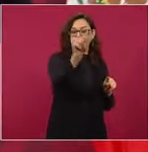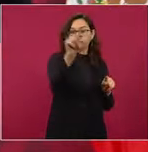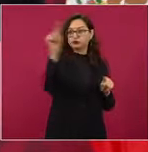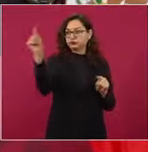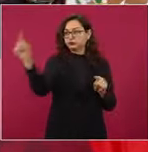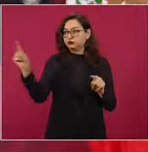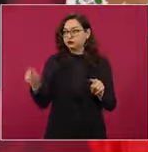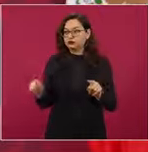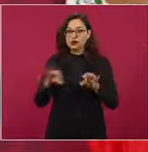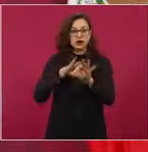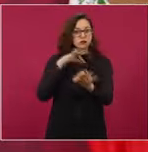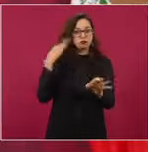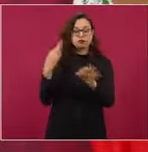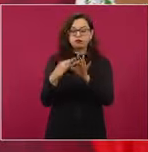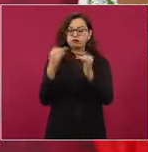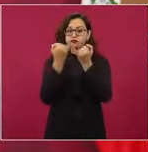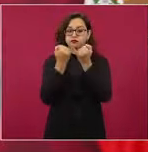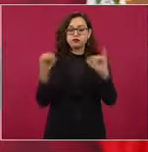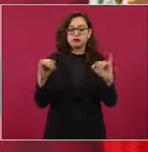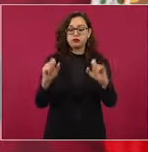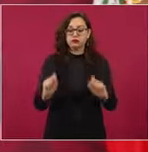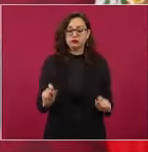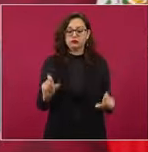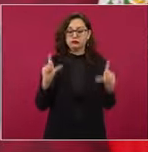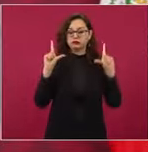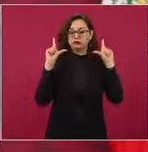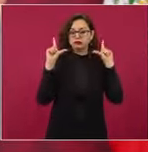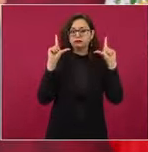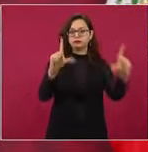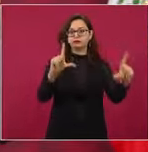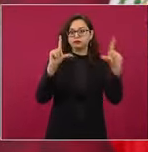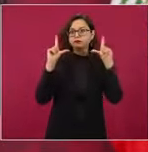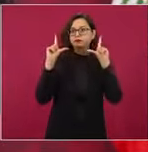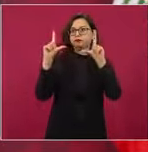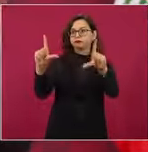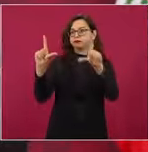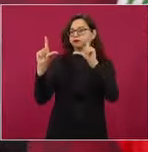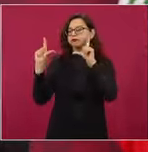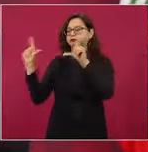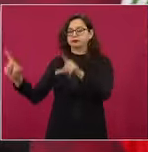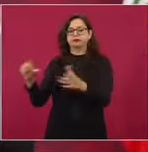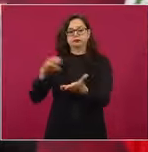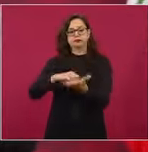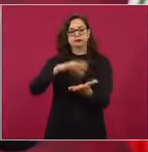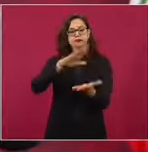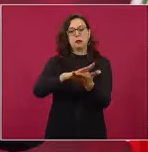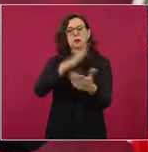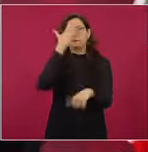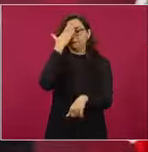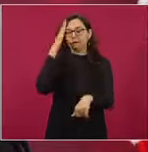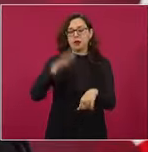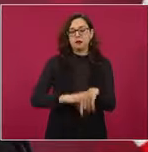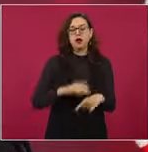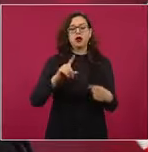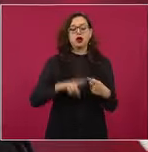municipal, gobierno del estado, gobierno federal, pueblo de México.